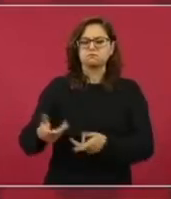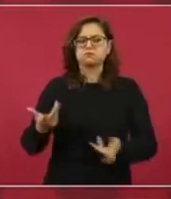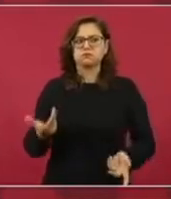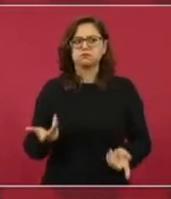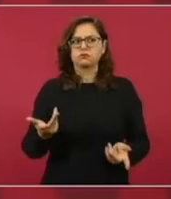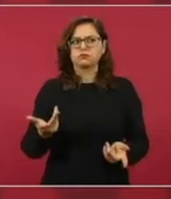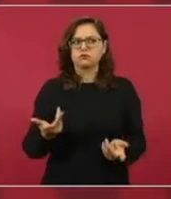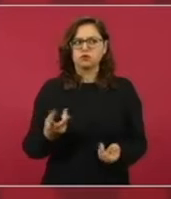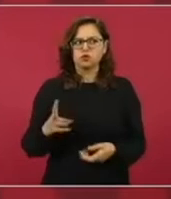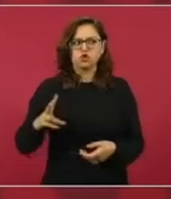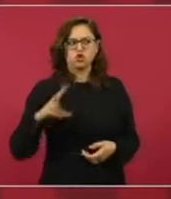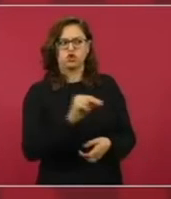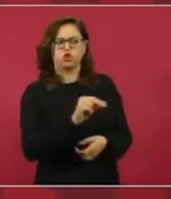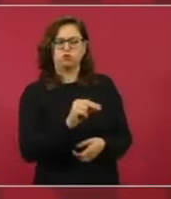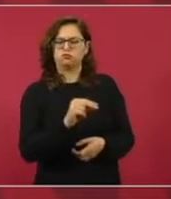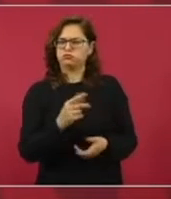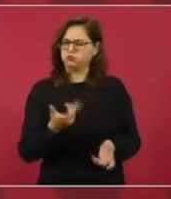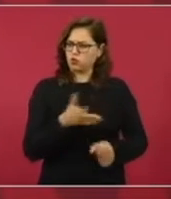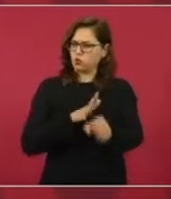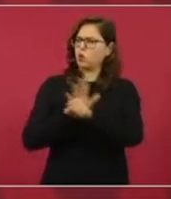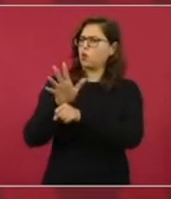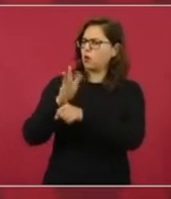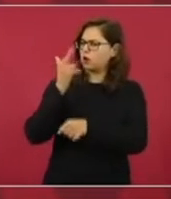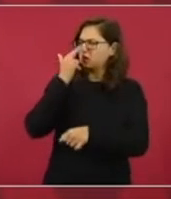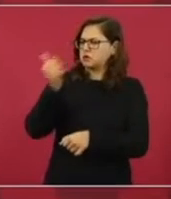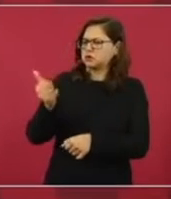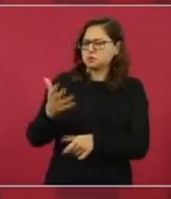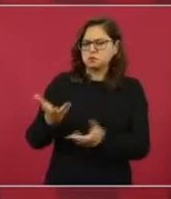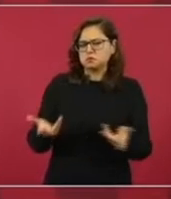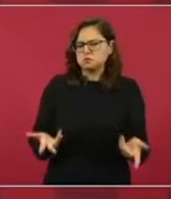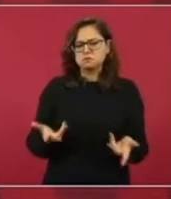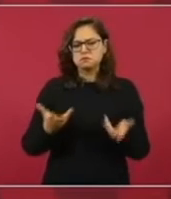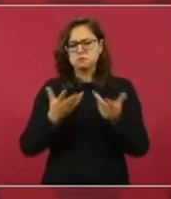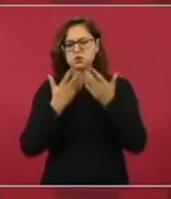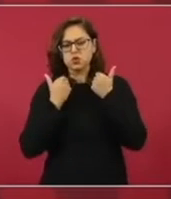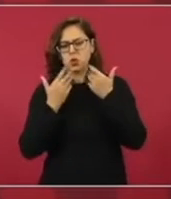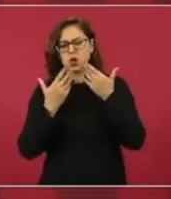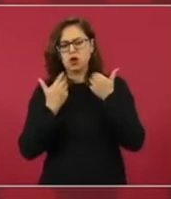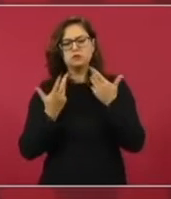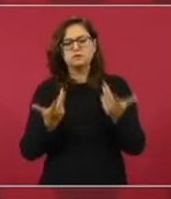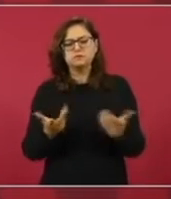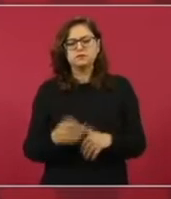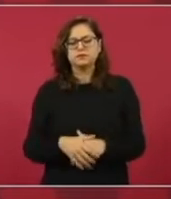para que no se acepte.